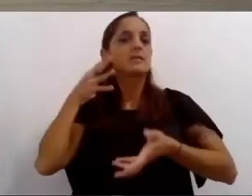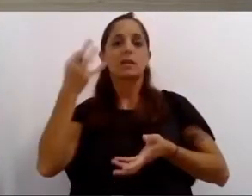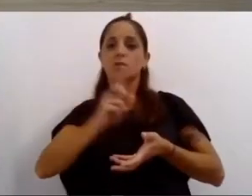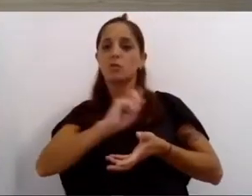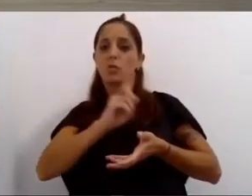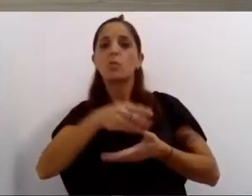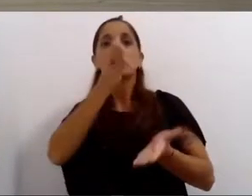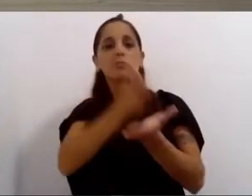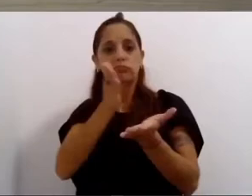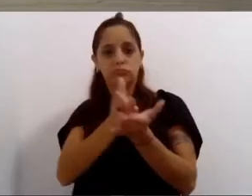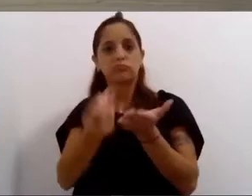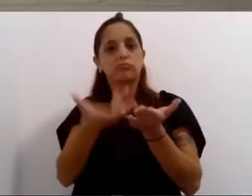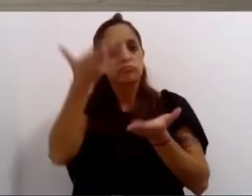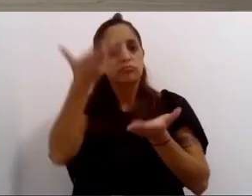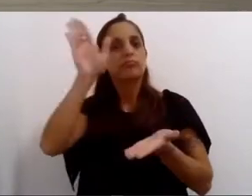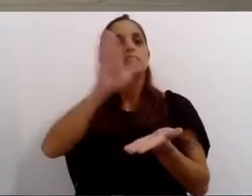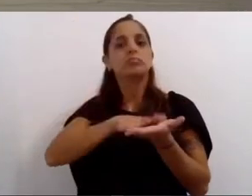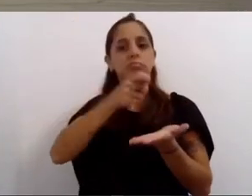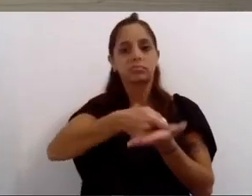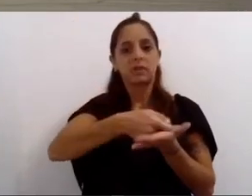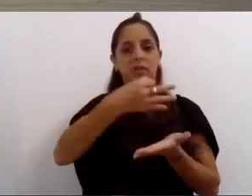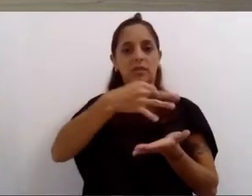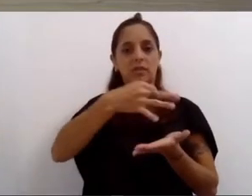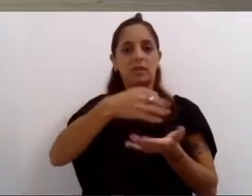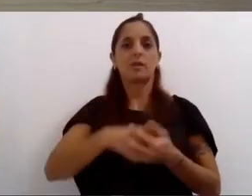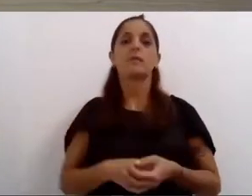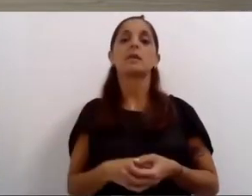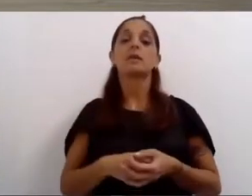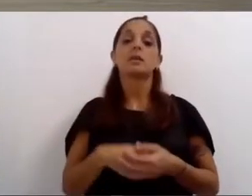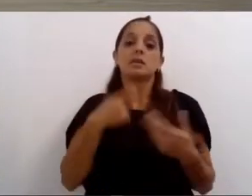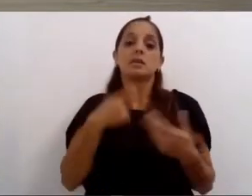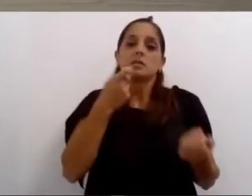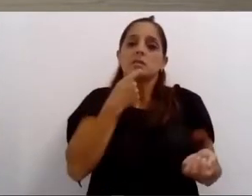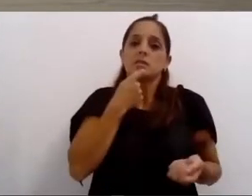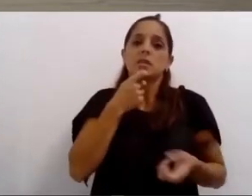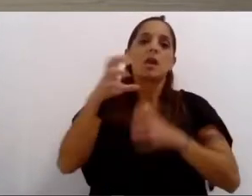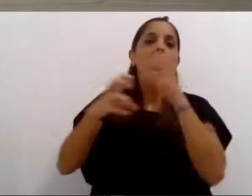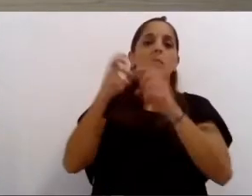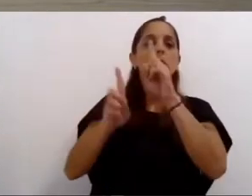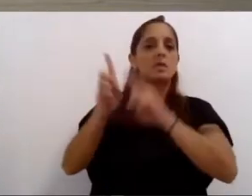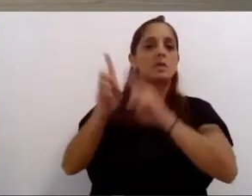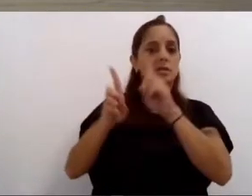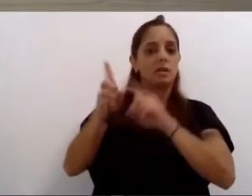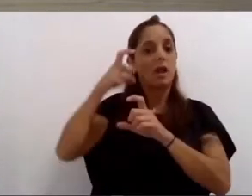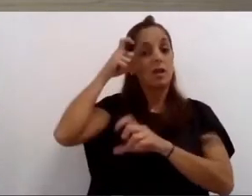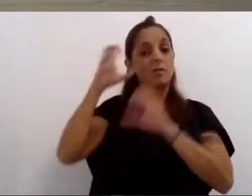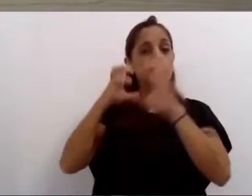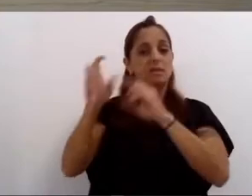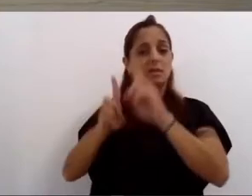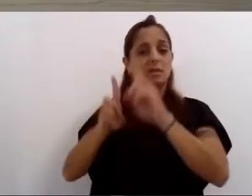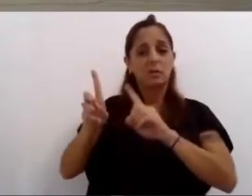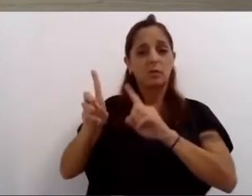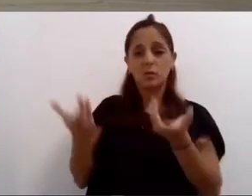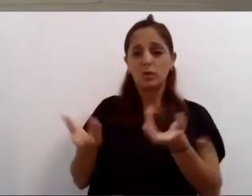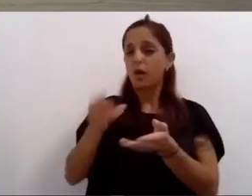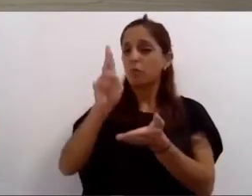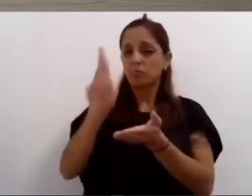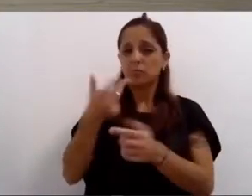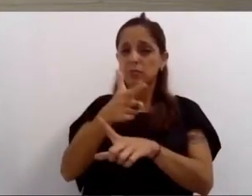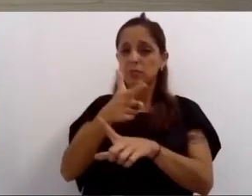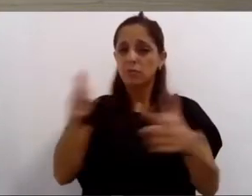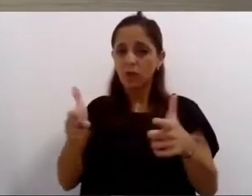efectúen trabajos sin el permiso correspondiente la municipalidad podrá paralizarlos y reclamar los costos de reparación.